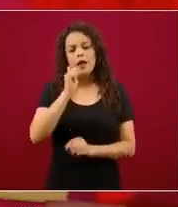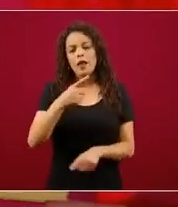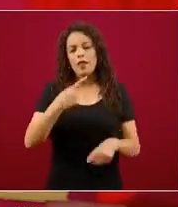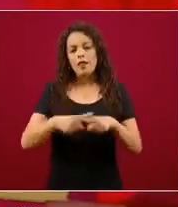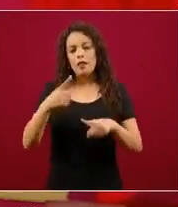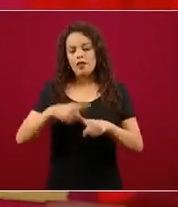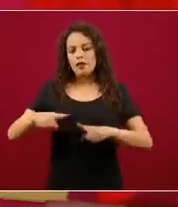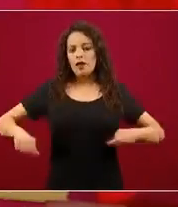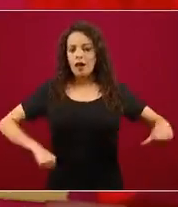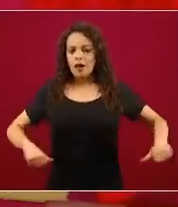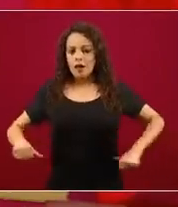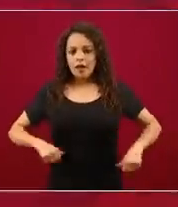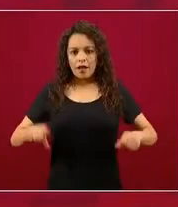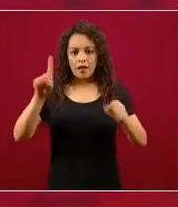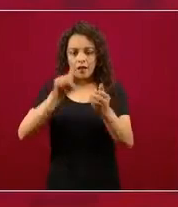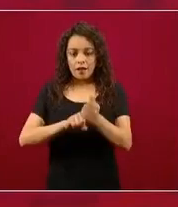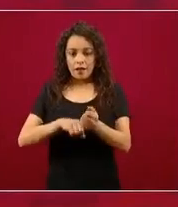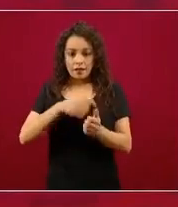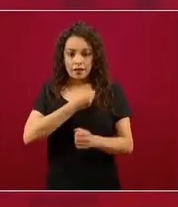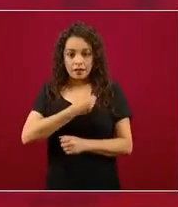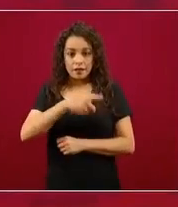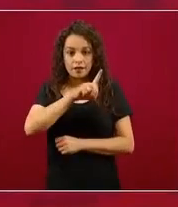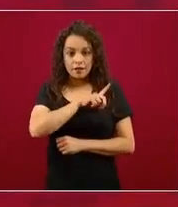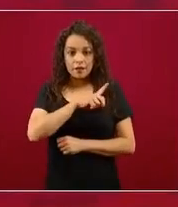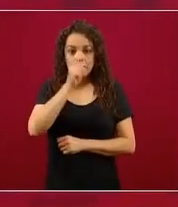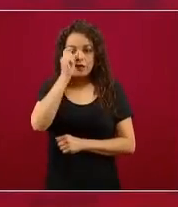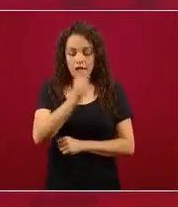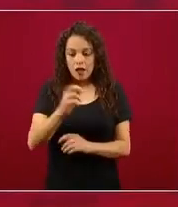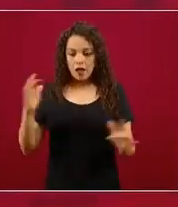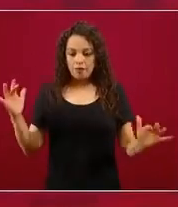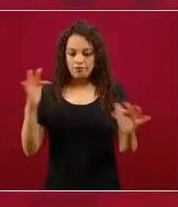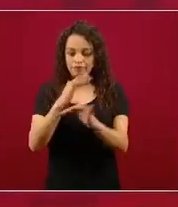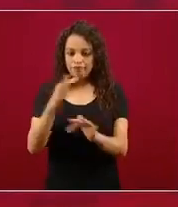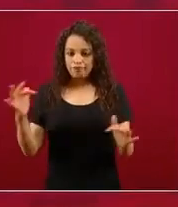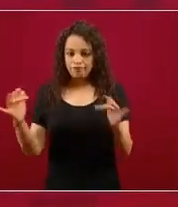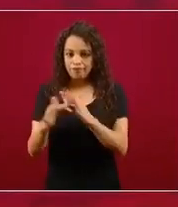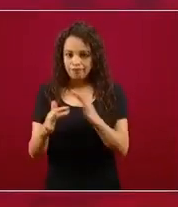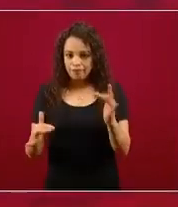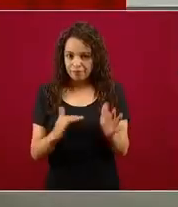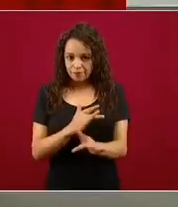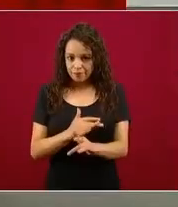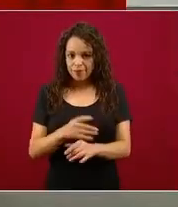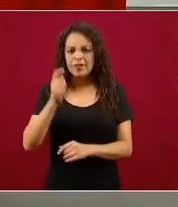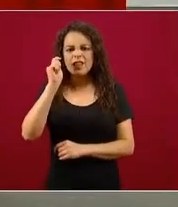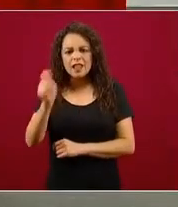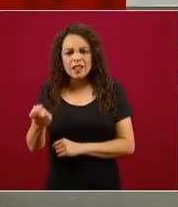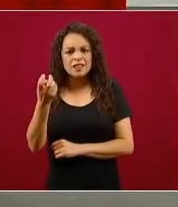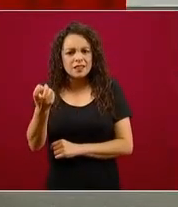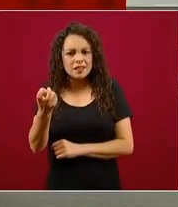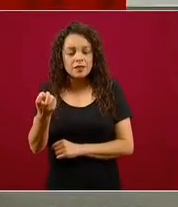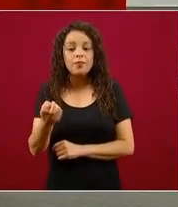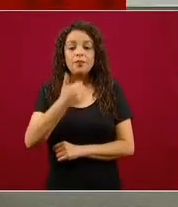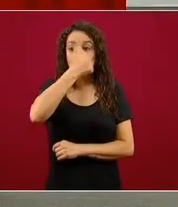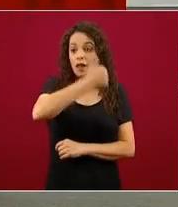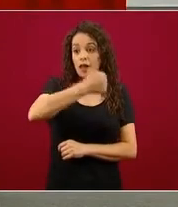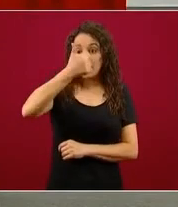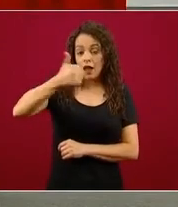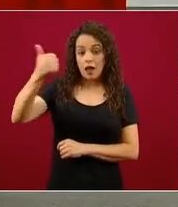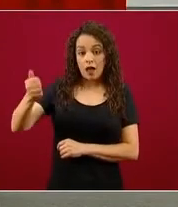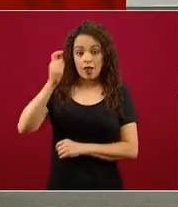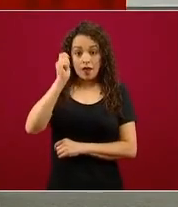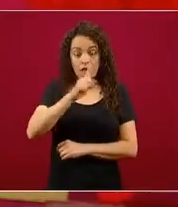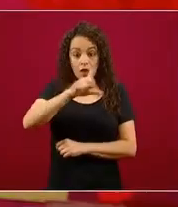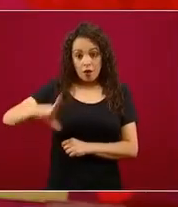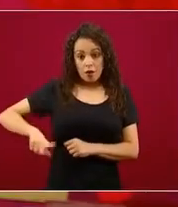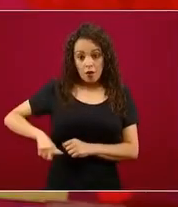en un esquema de concurrencia, es decir, cada orden de gobierno tiene una responsabilidad específica